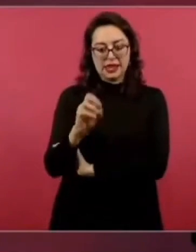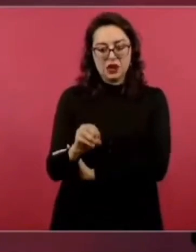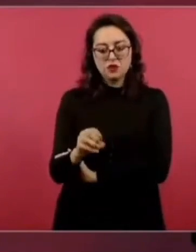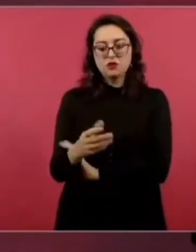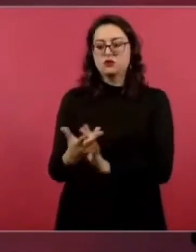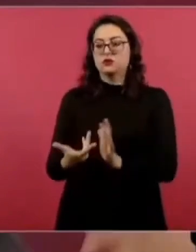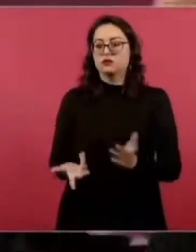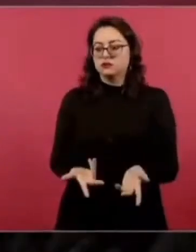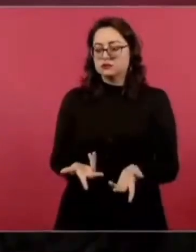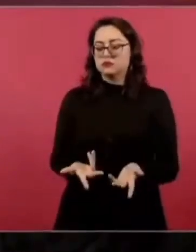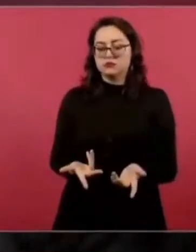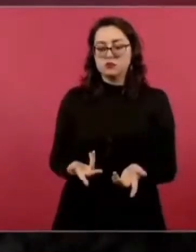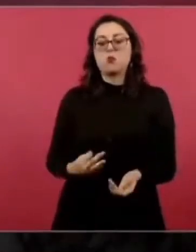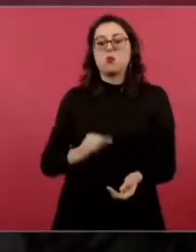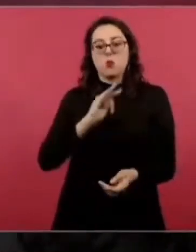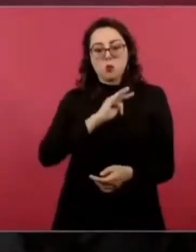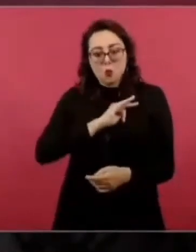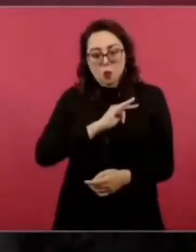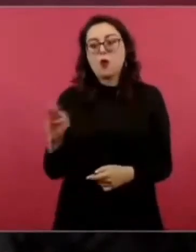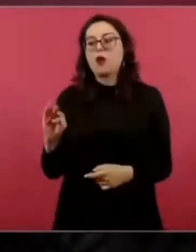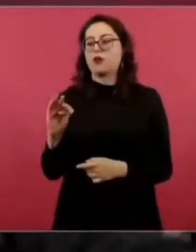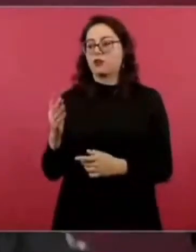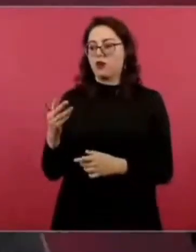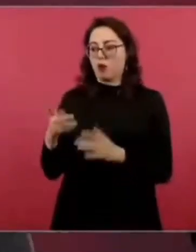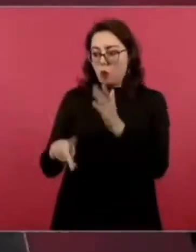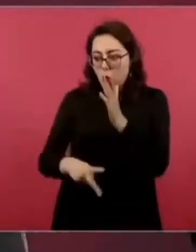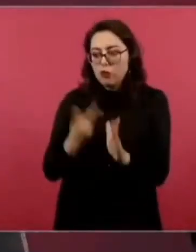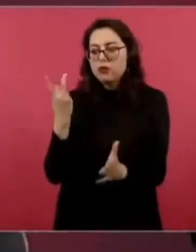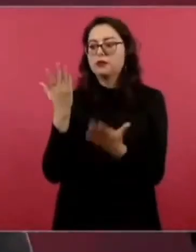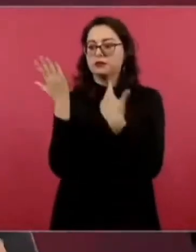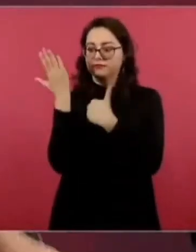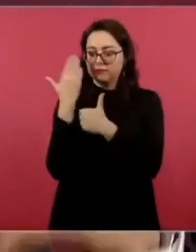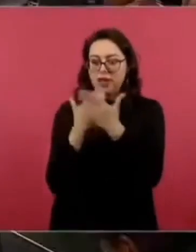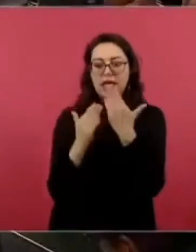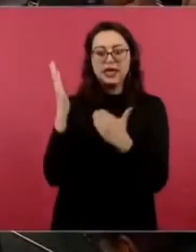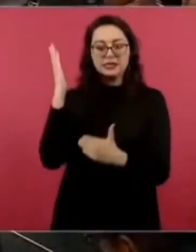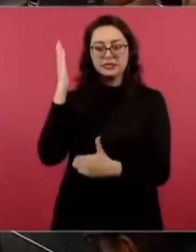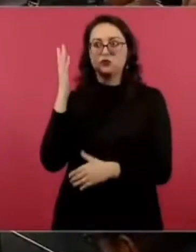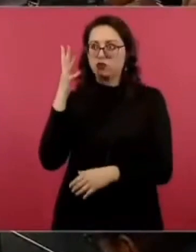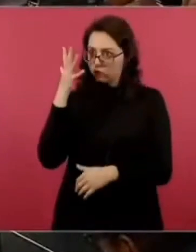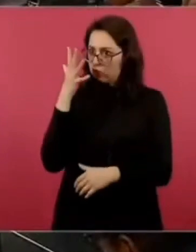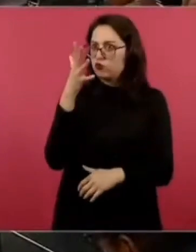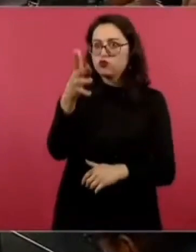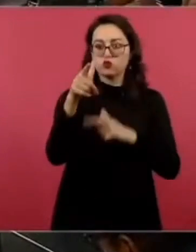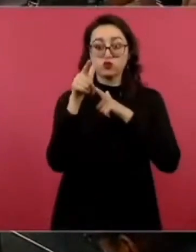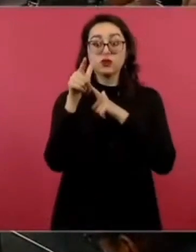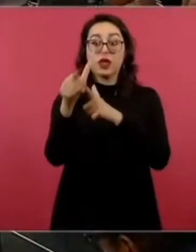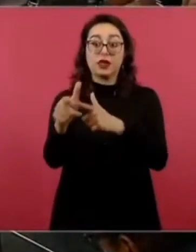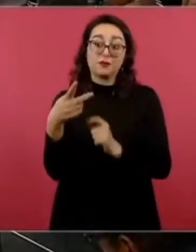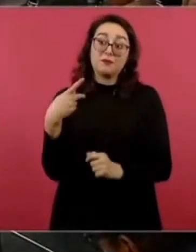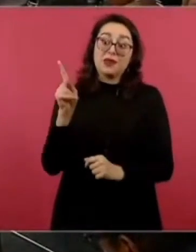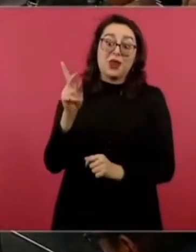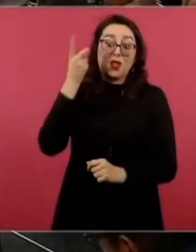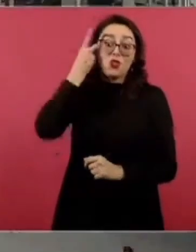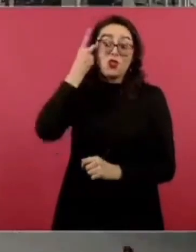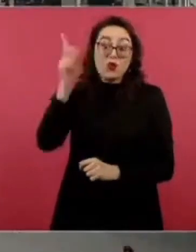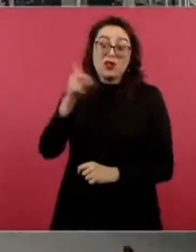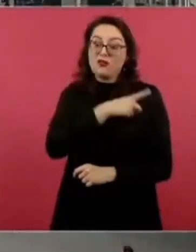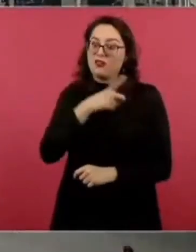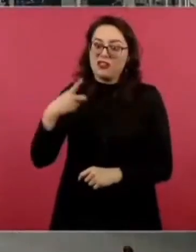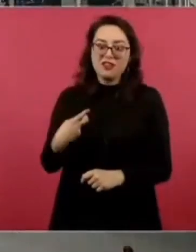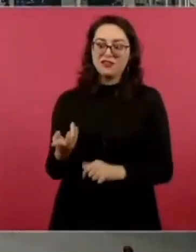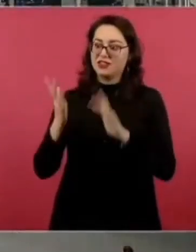entonces sí es una empresa con futuro siempre y cuando se